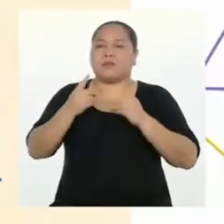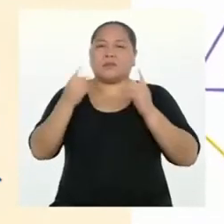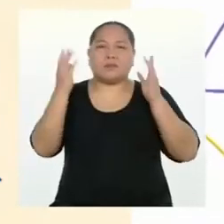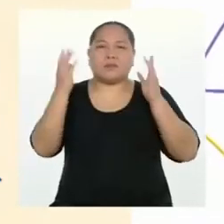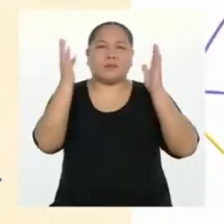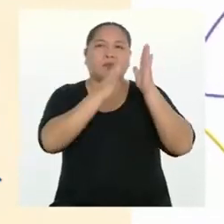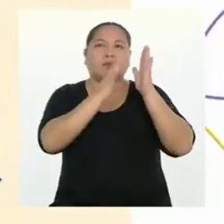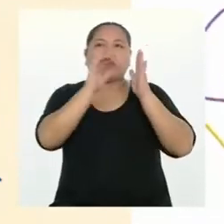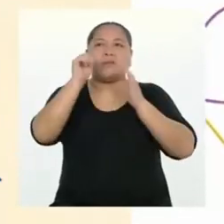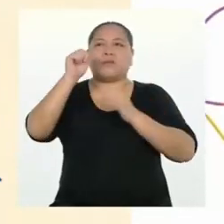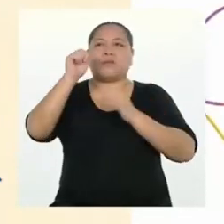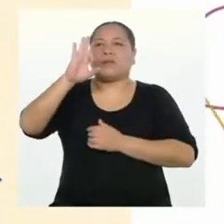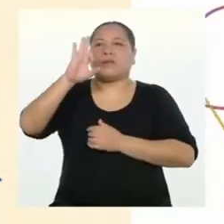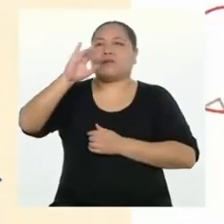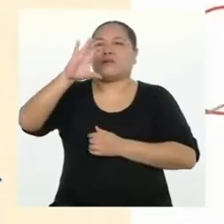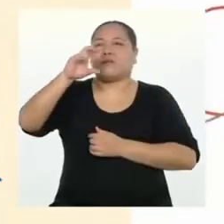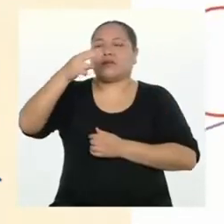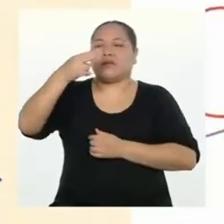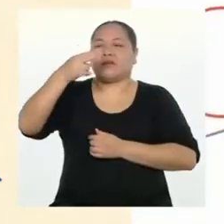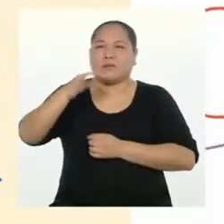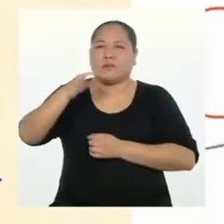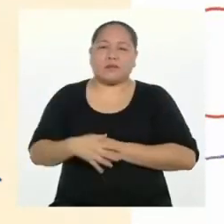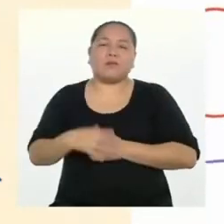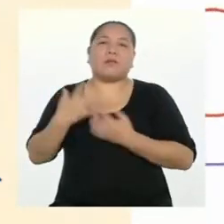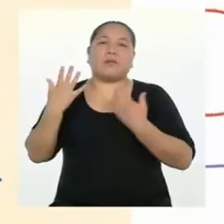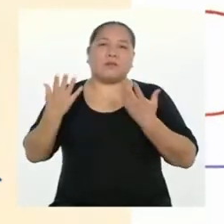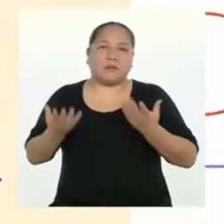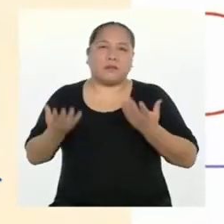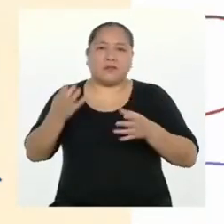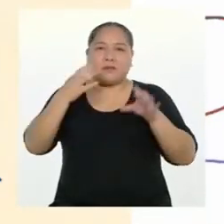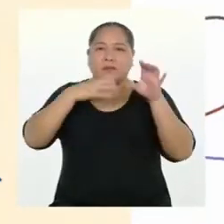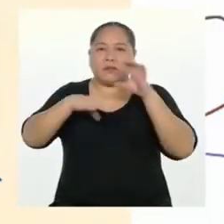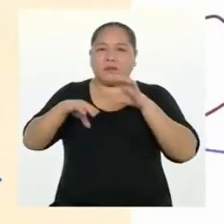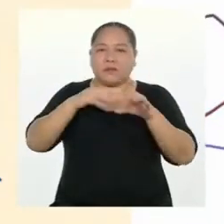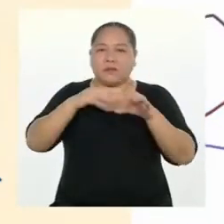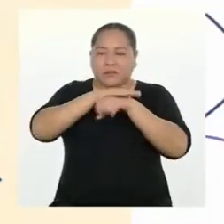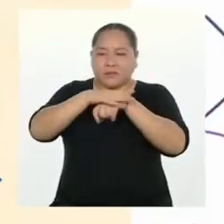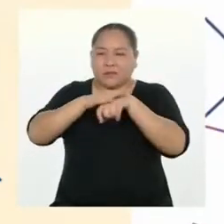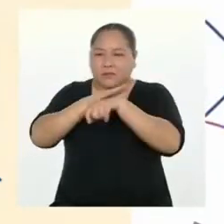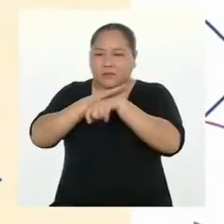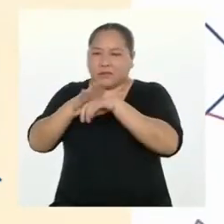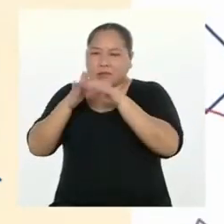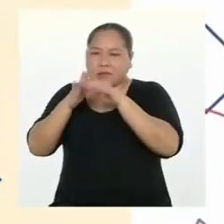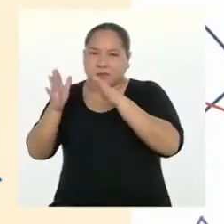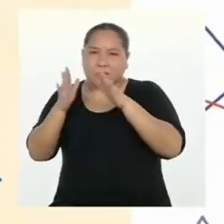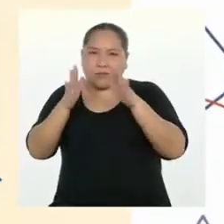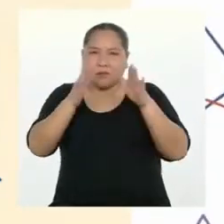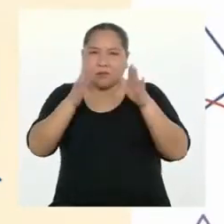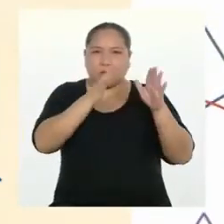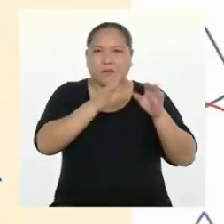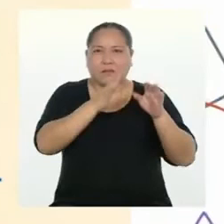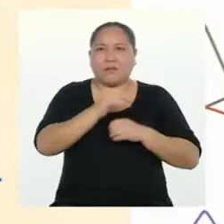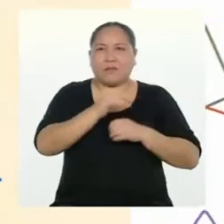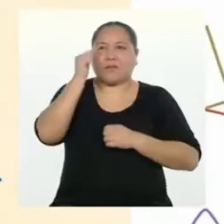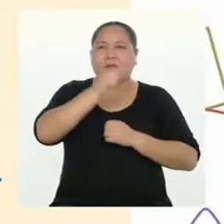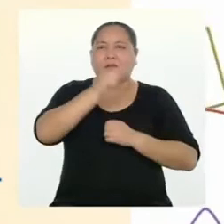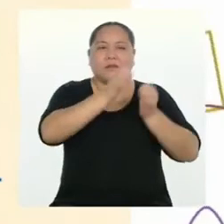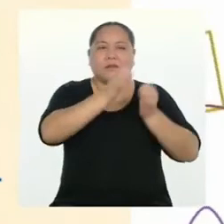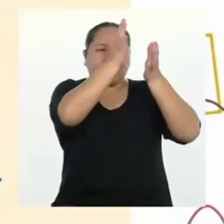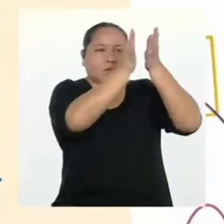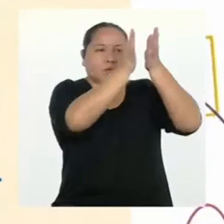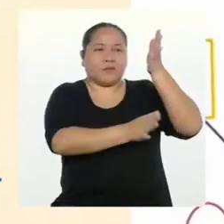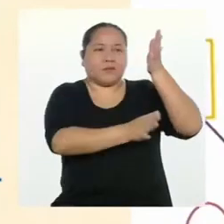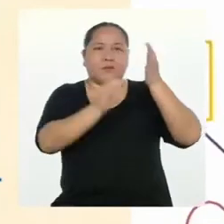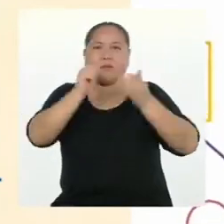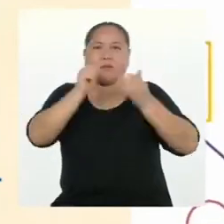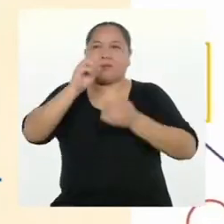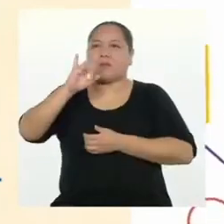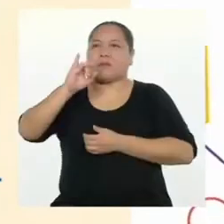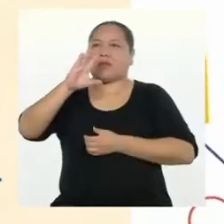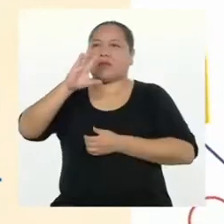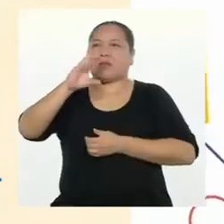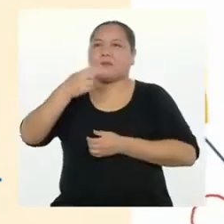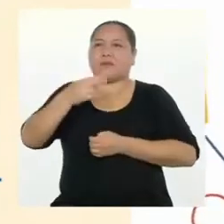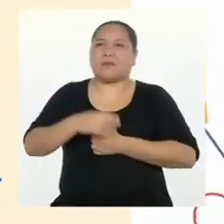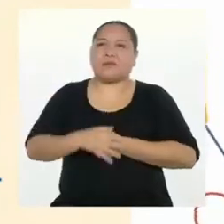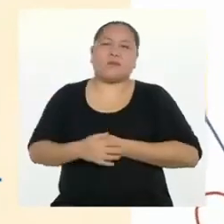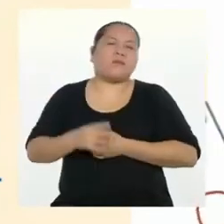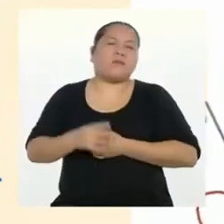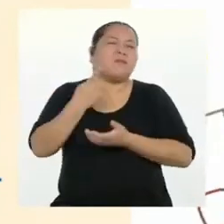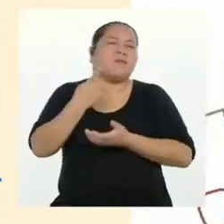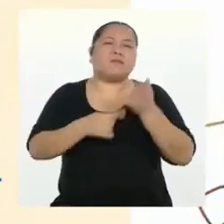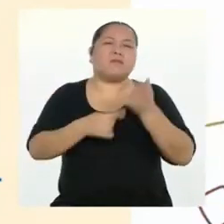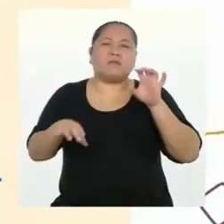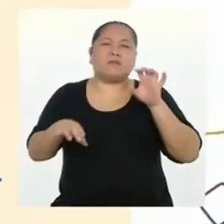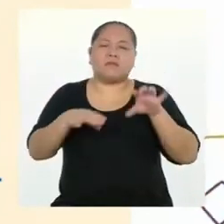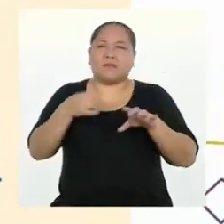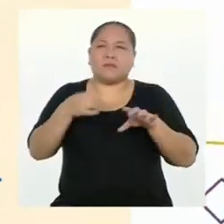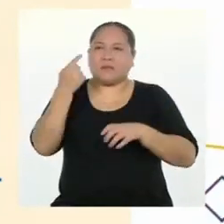Muy bien. Entonces, haremos la planificación de un afiche. ¿Y para qué quieres hacer